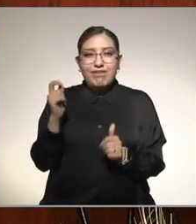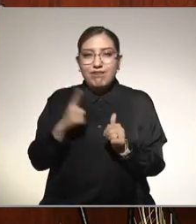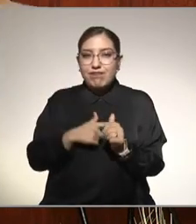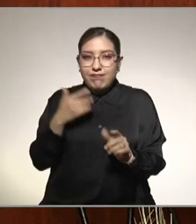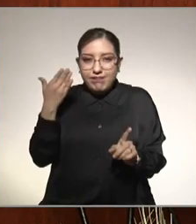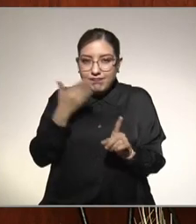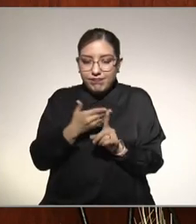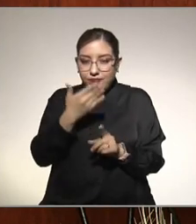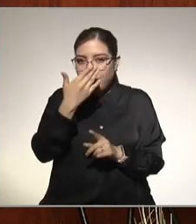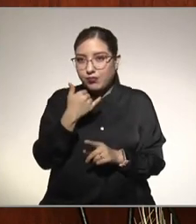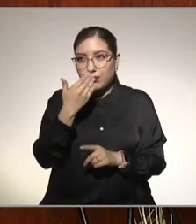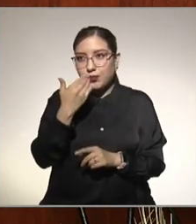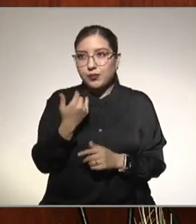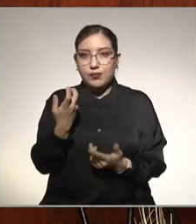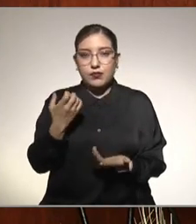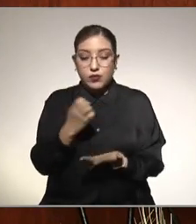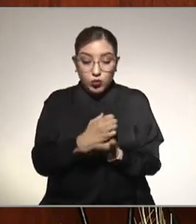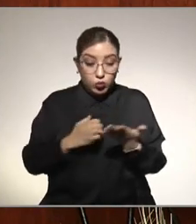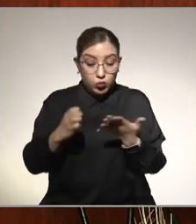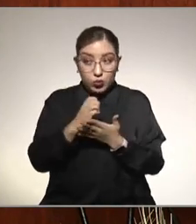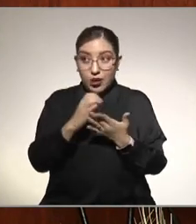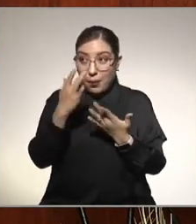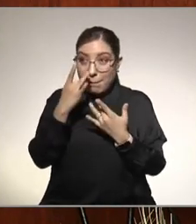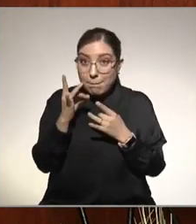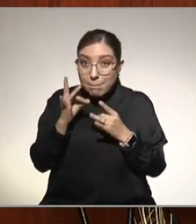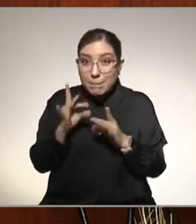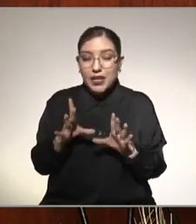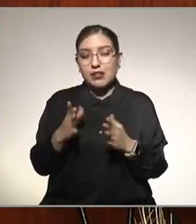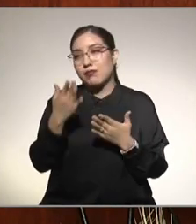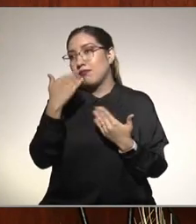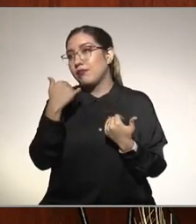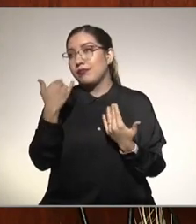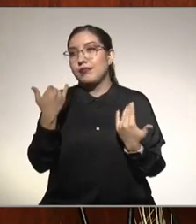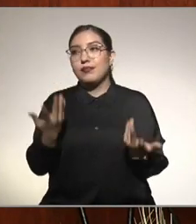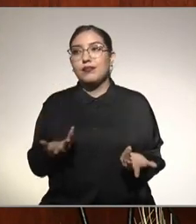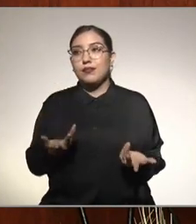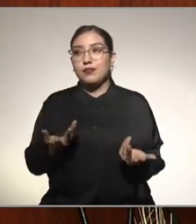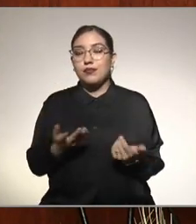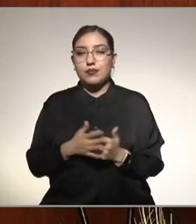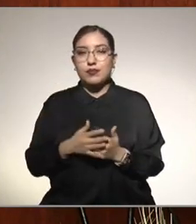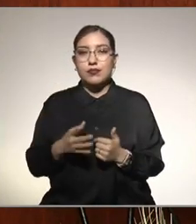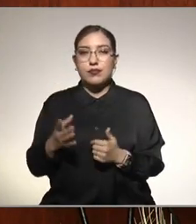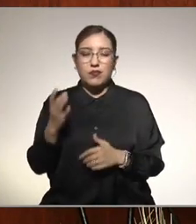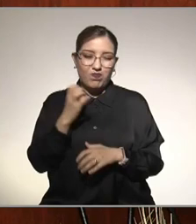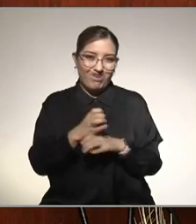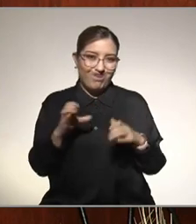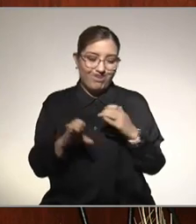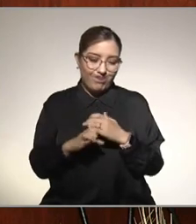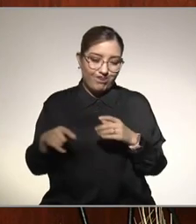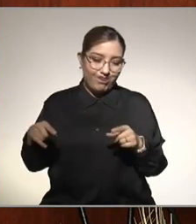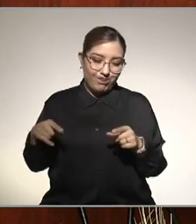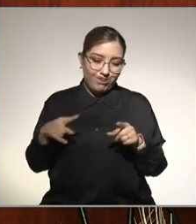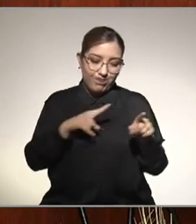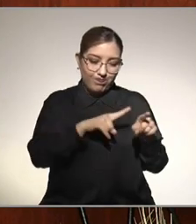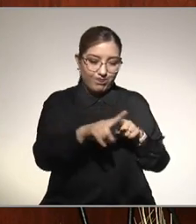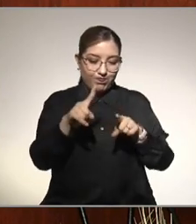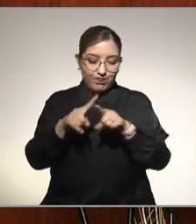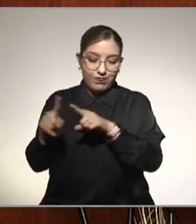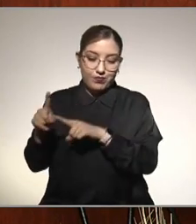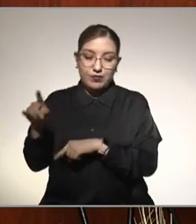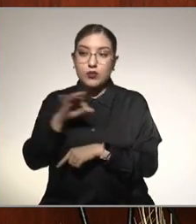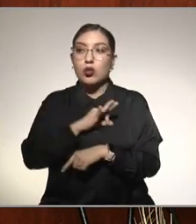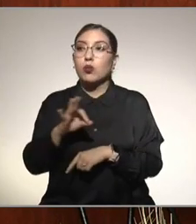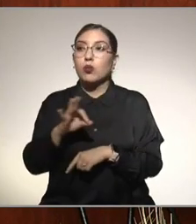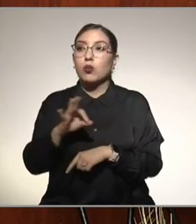sea una cura mágica para el hígado graso es una suma de factores que nos van a ayudar a poder tratar al